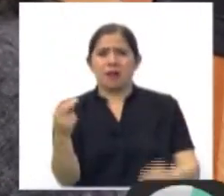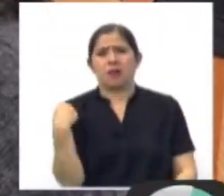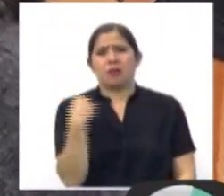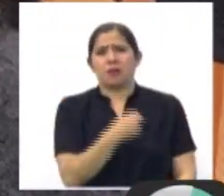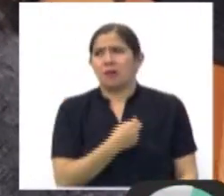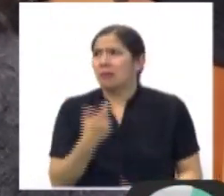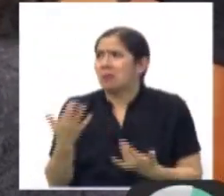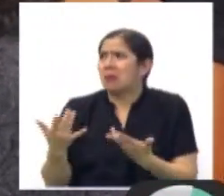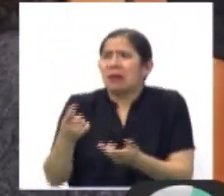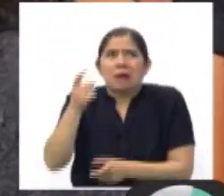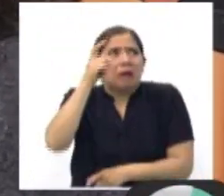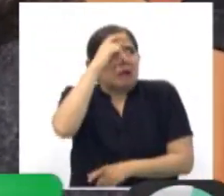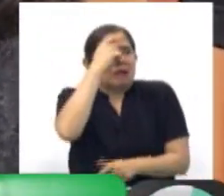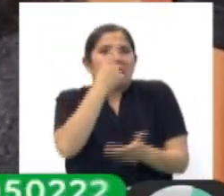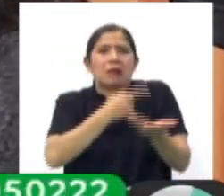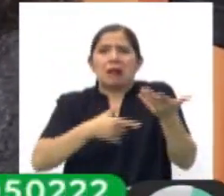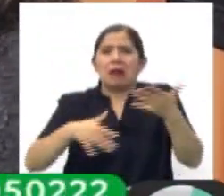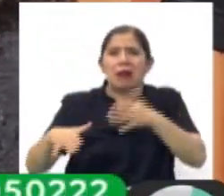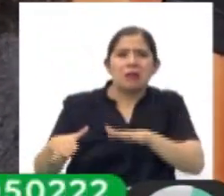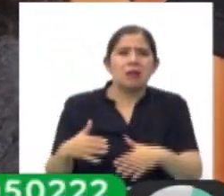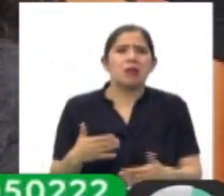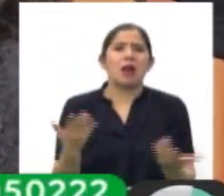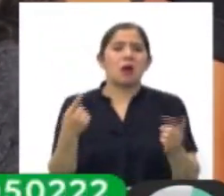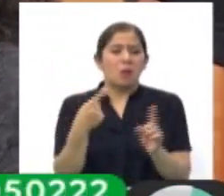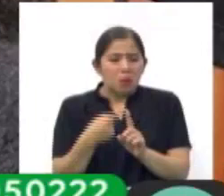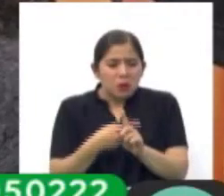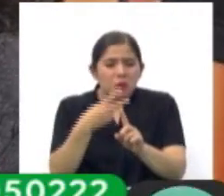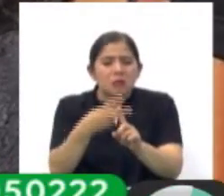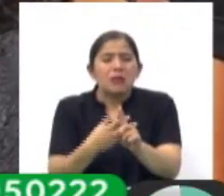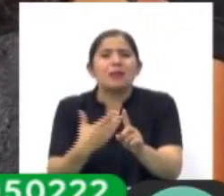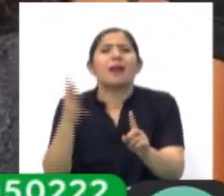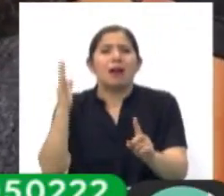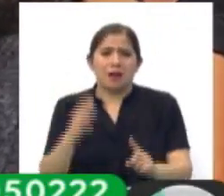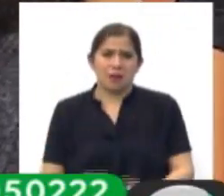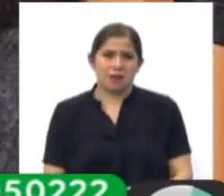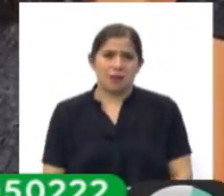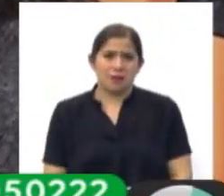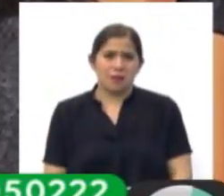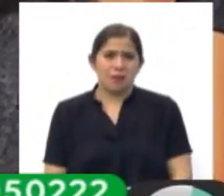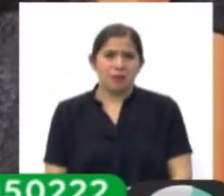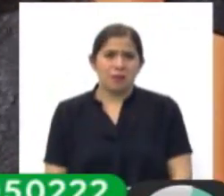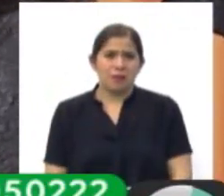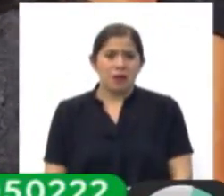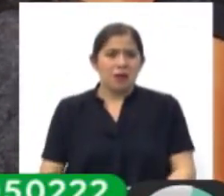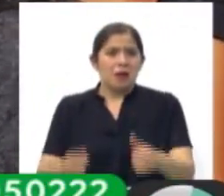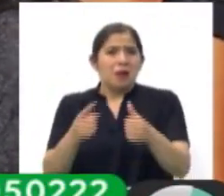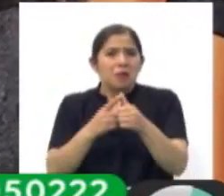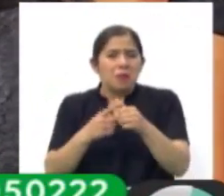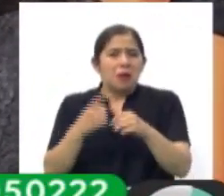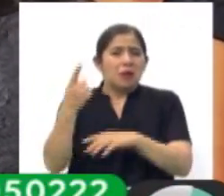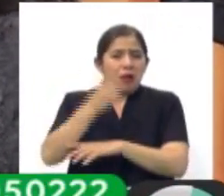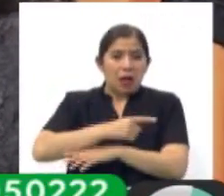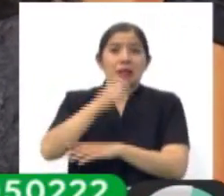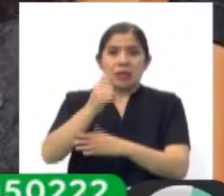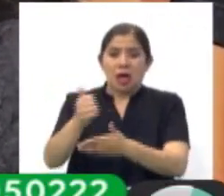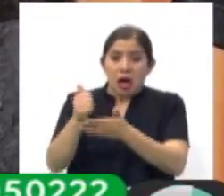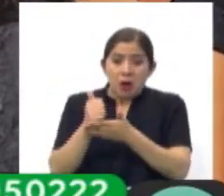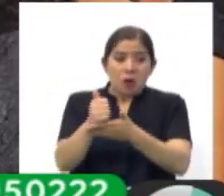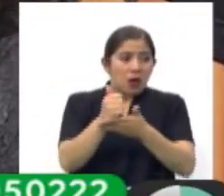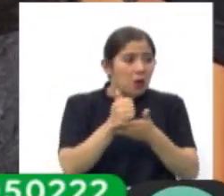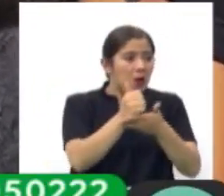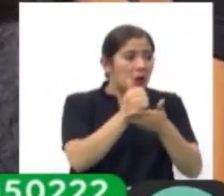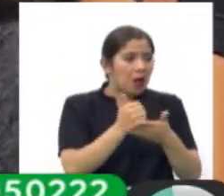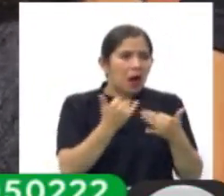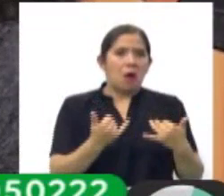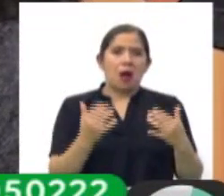incógnita, no sabemos. Ya vamos a estar dos meses. Los primeros días sí nos han ayudado, ahora ya no.